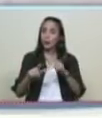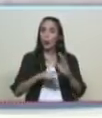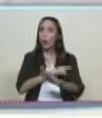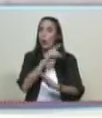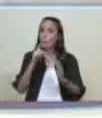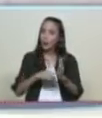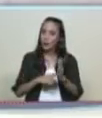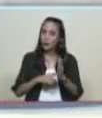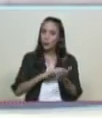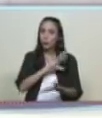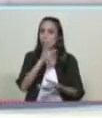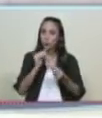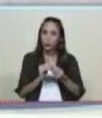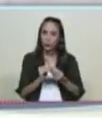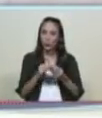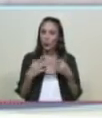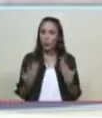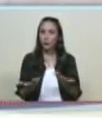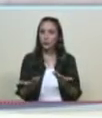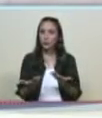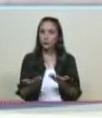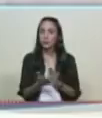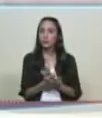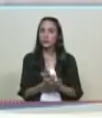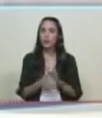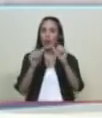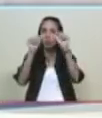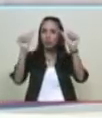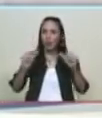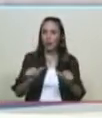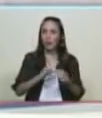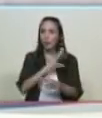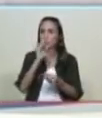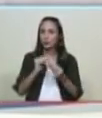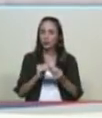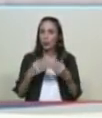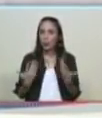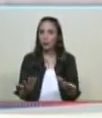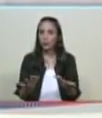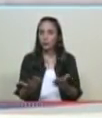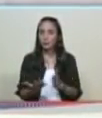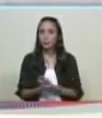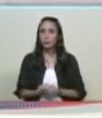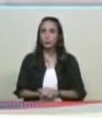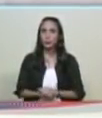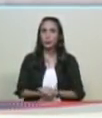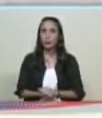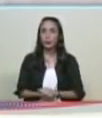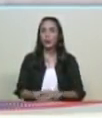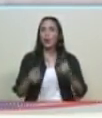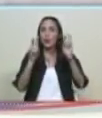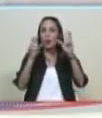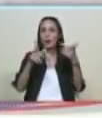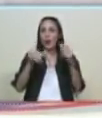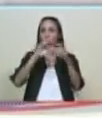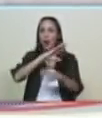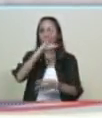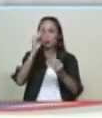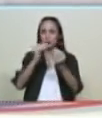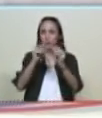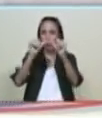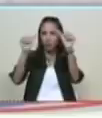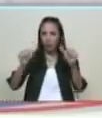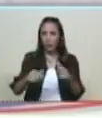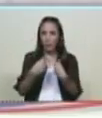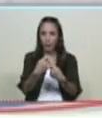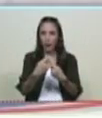con la tabla de protección a la familia de manera integral la nueva tabla de protección integral a la familia de